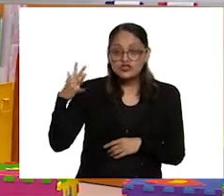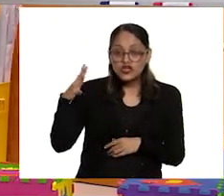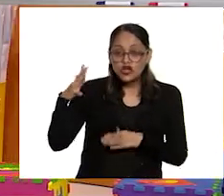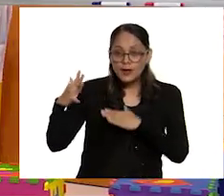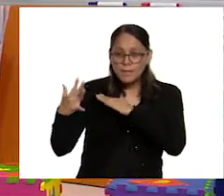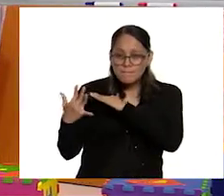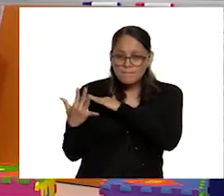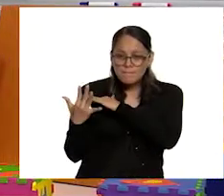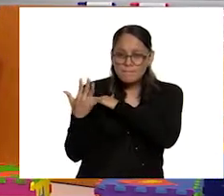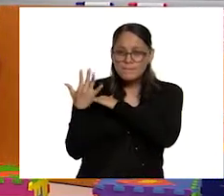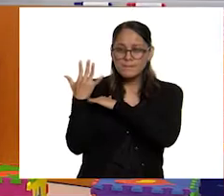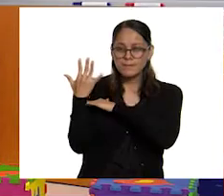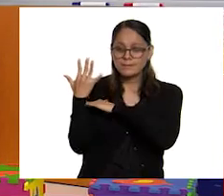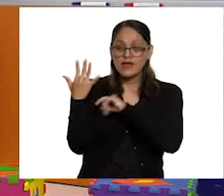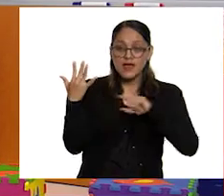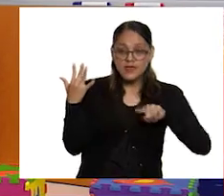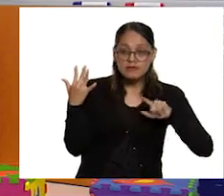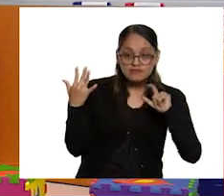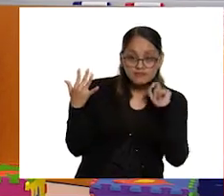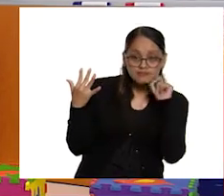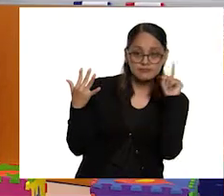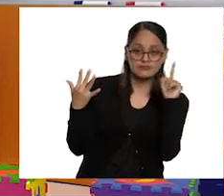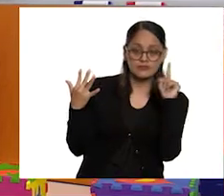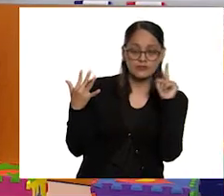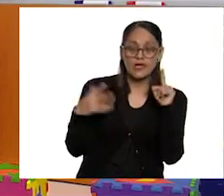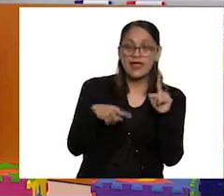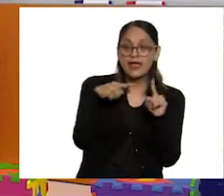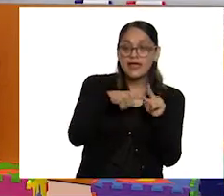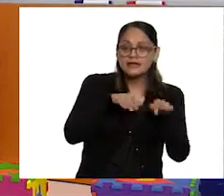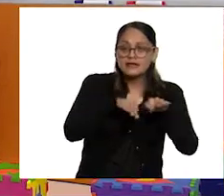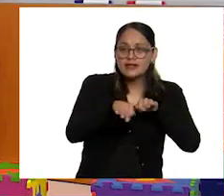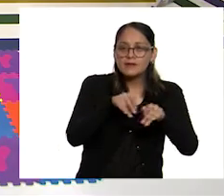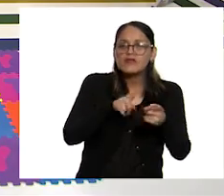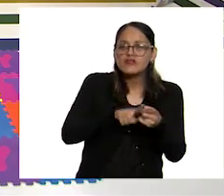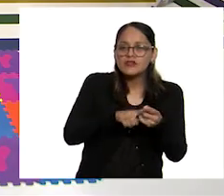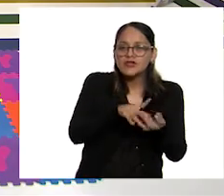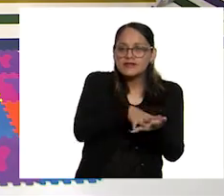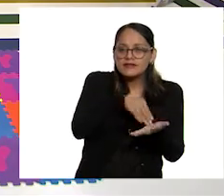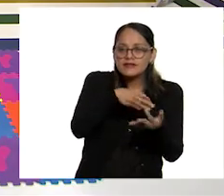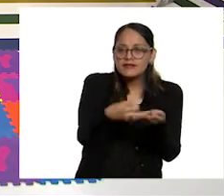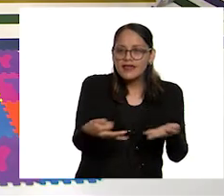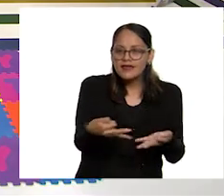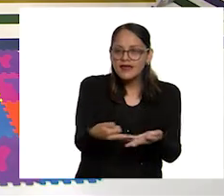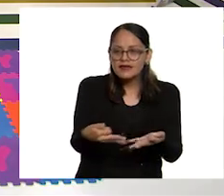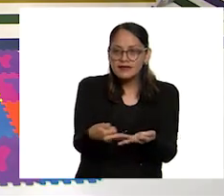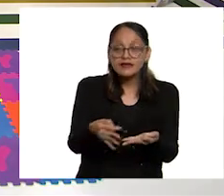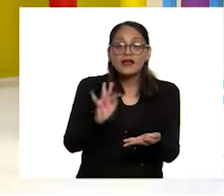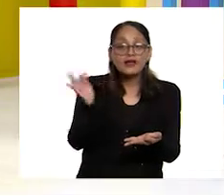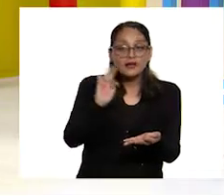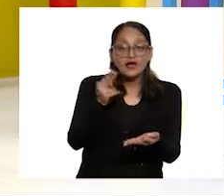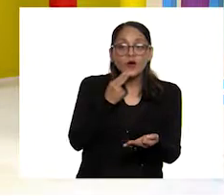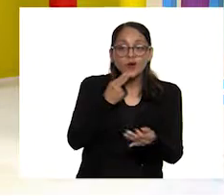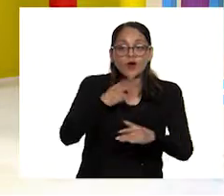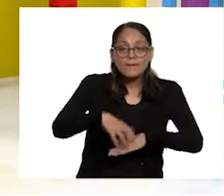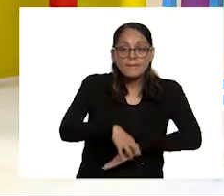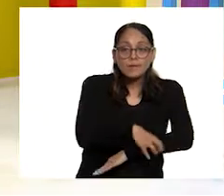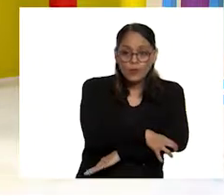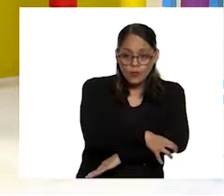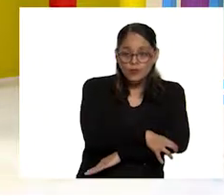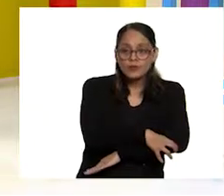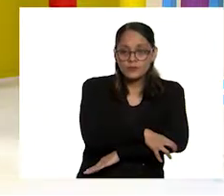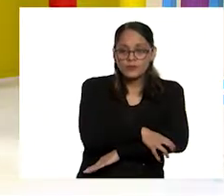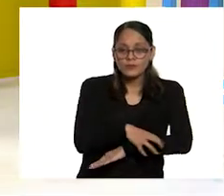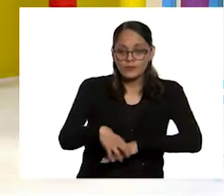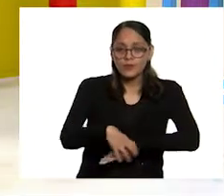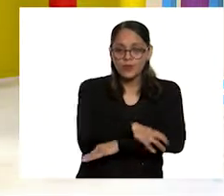empieza a salir. Ajá. Como trabaja entre la tierra, es posible que use botas de